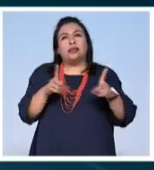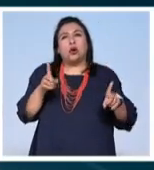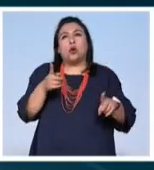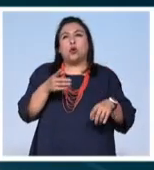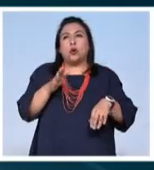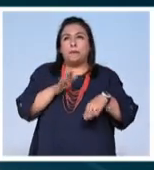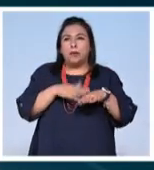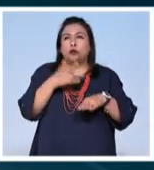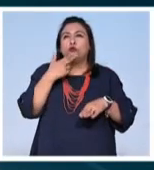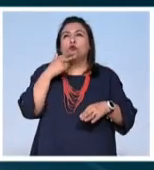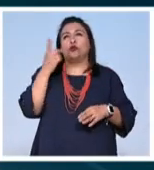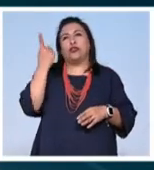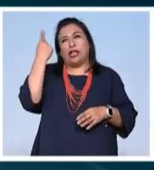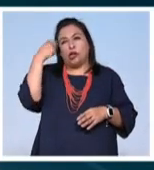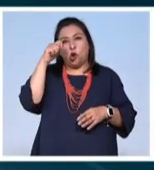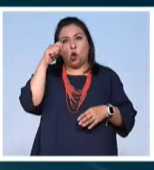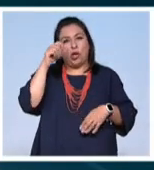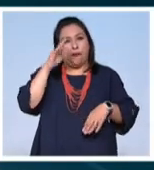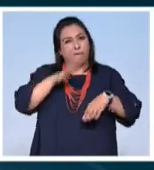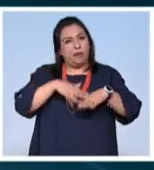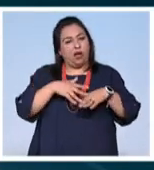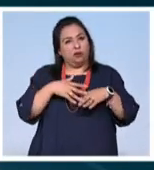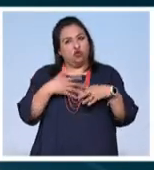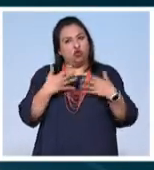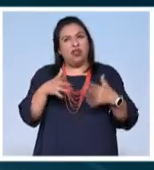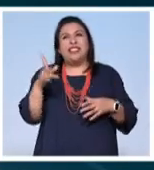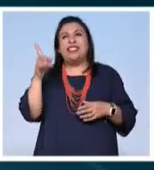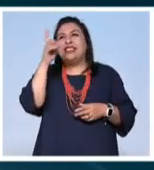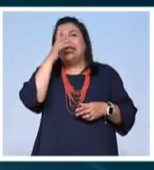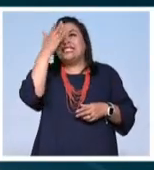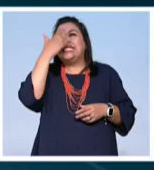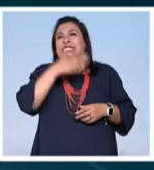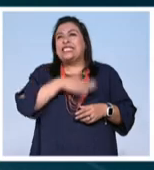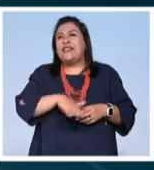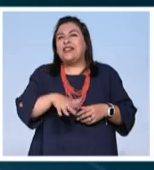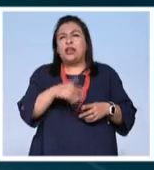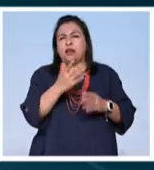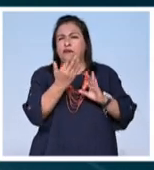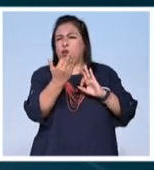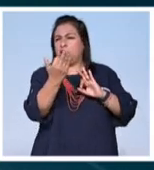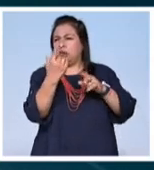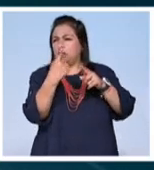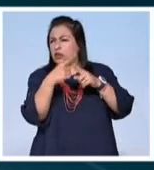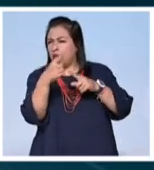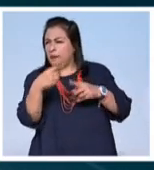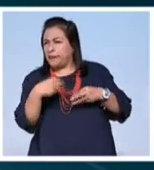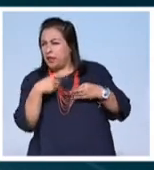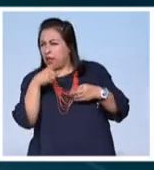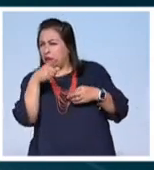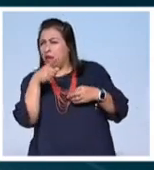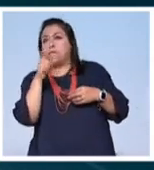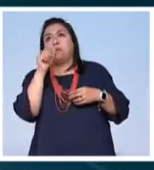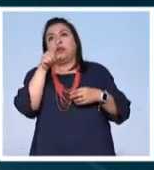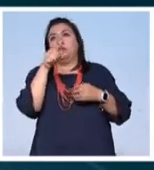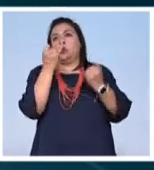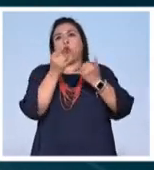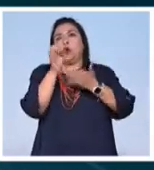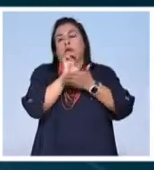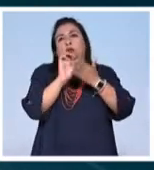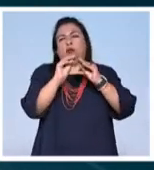poco más la tecnología va a ser muy difícil saber frente a quien estás en la vida y desde luego en el escenario